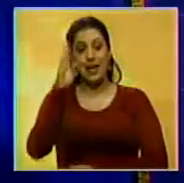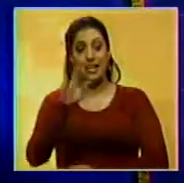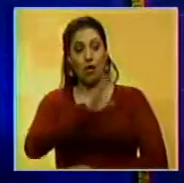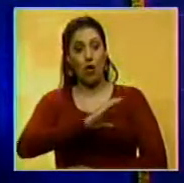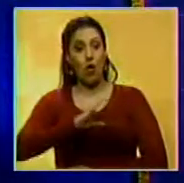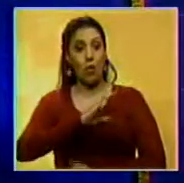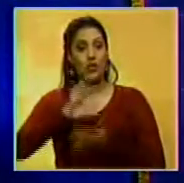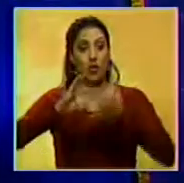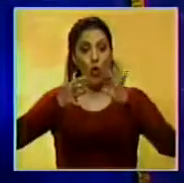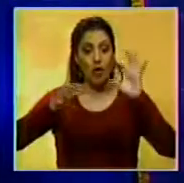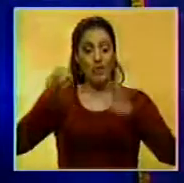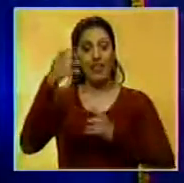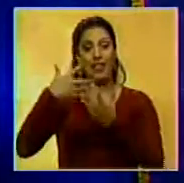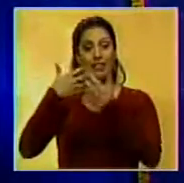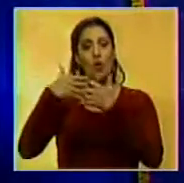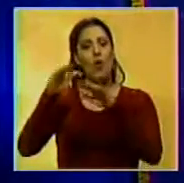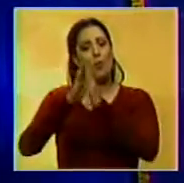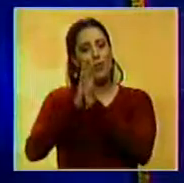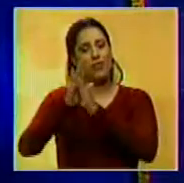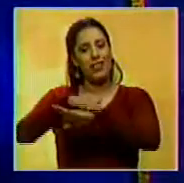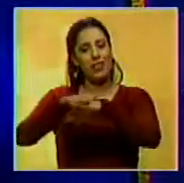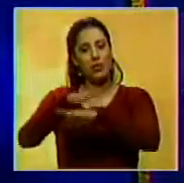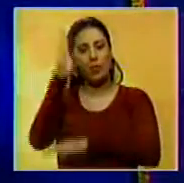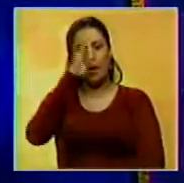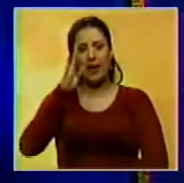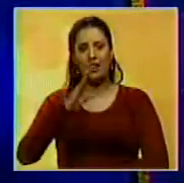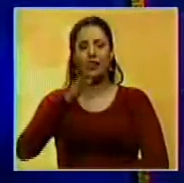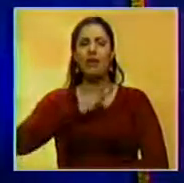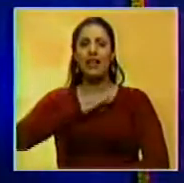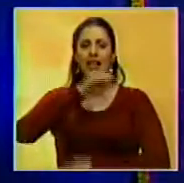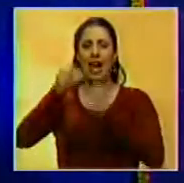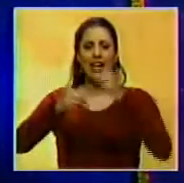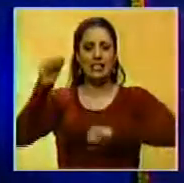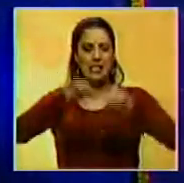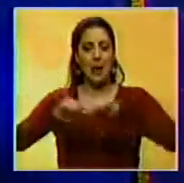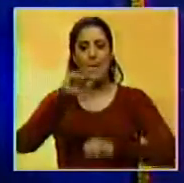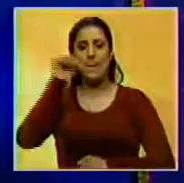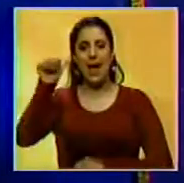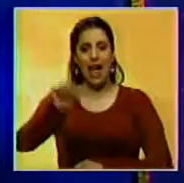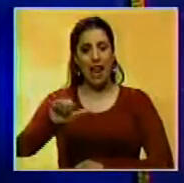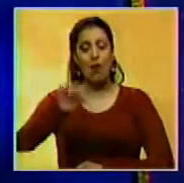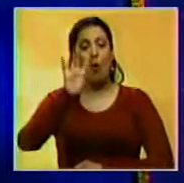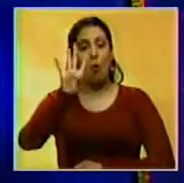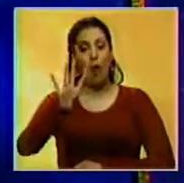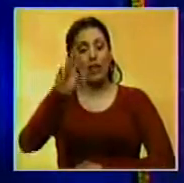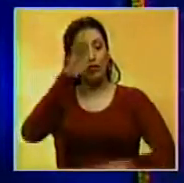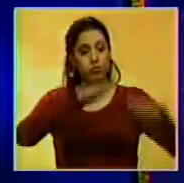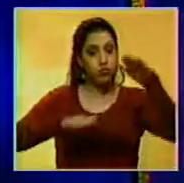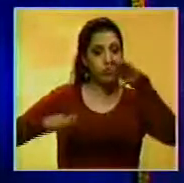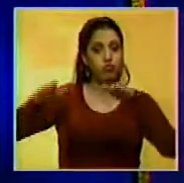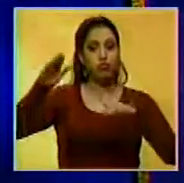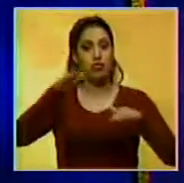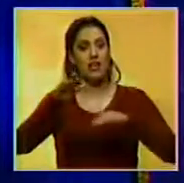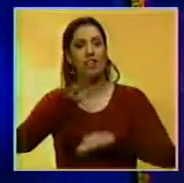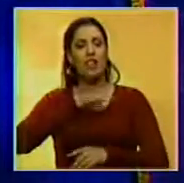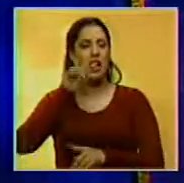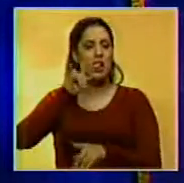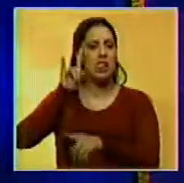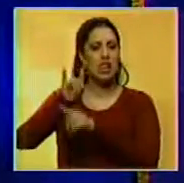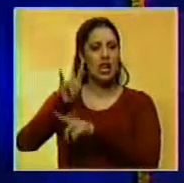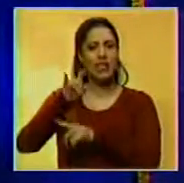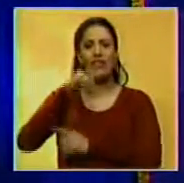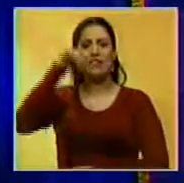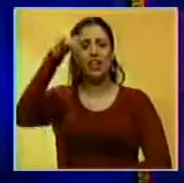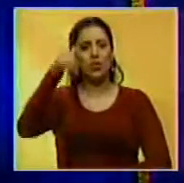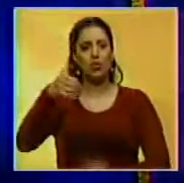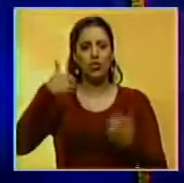El Comité Olímpico de Estados Unidos pidió disculpas a Brasil por la conducta de cuatro nadadores de su selección quienes habían mentido al